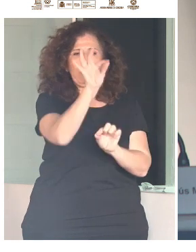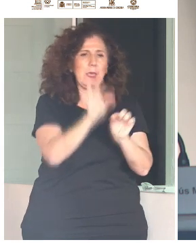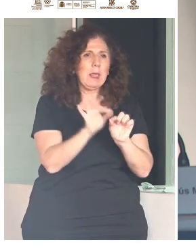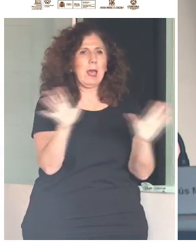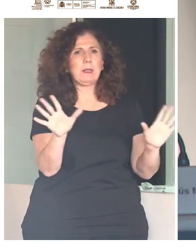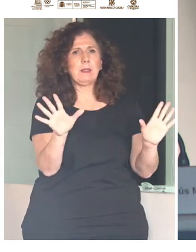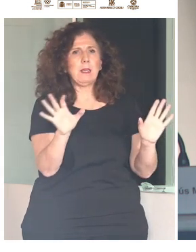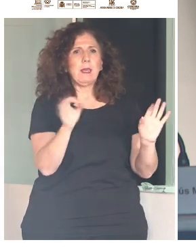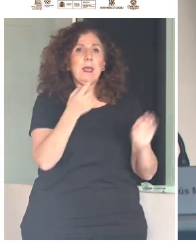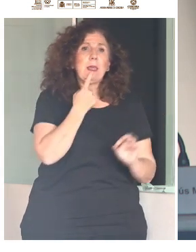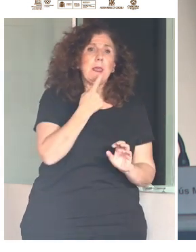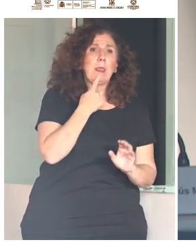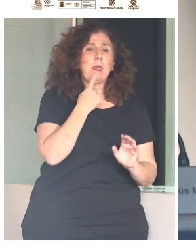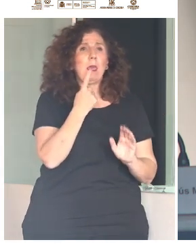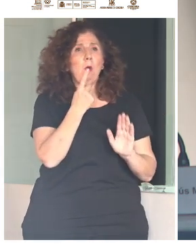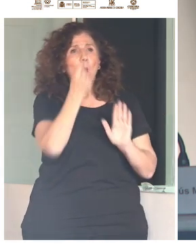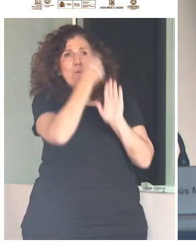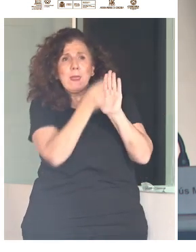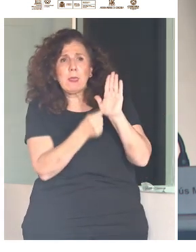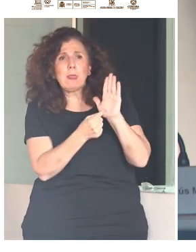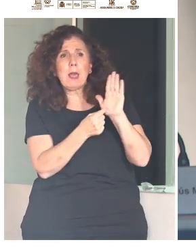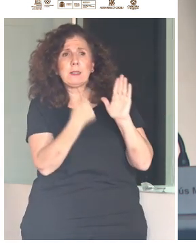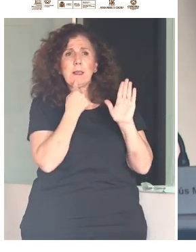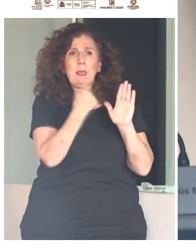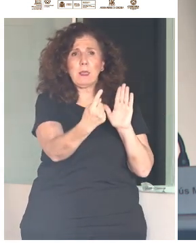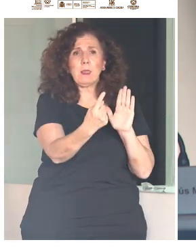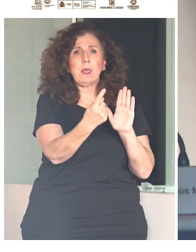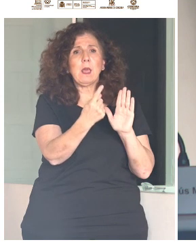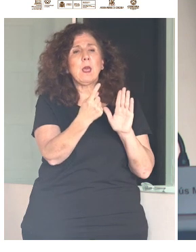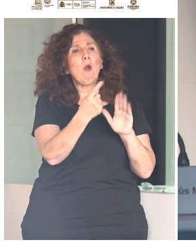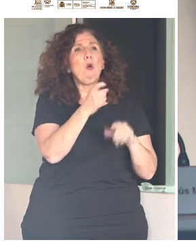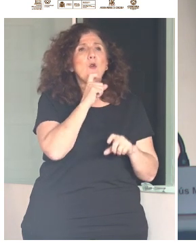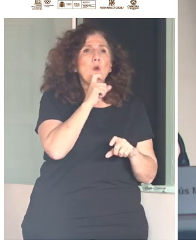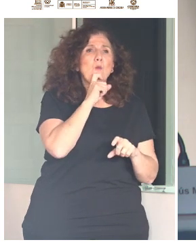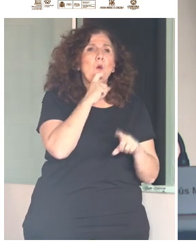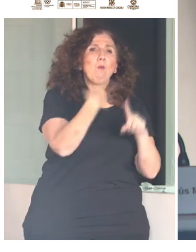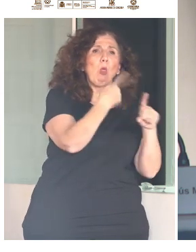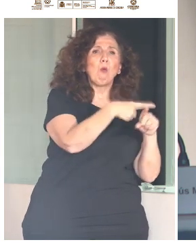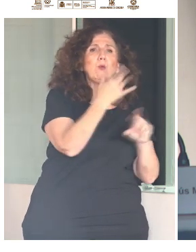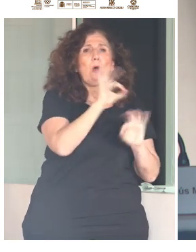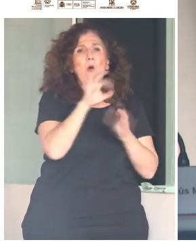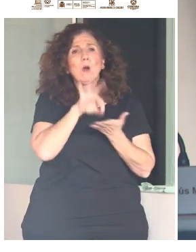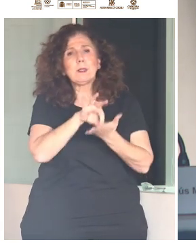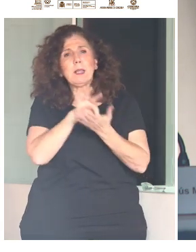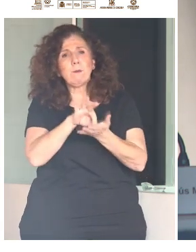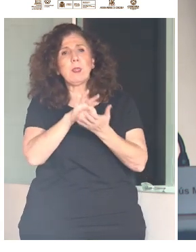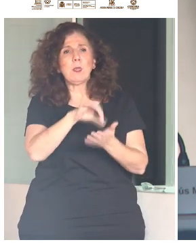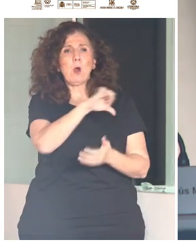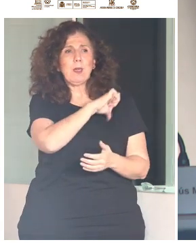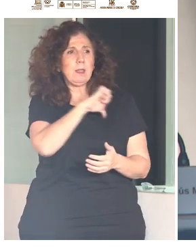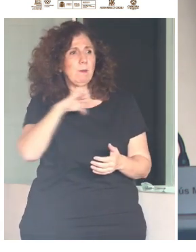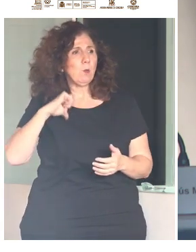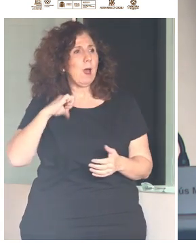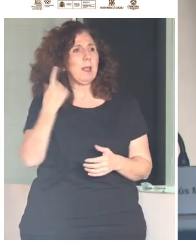se conciben, se proyectan, se diseñan entornos, productos y servicios de desenvolvimiento individual y